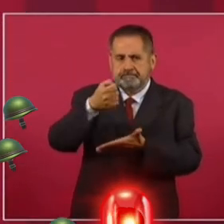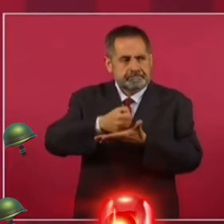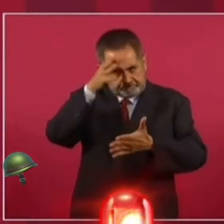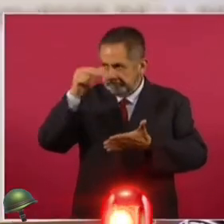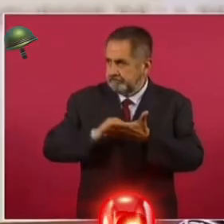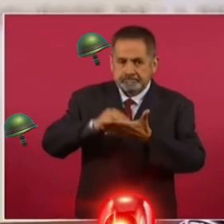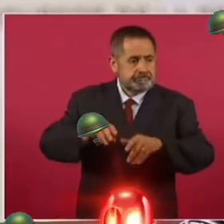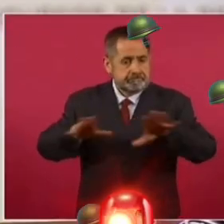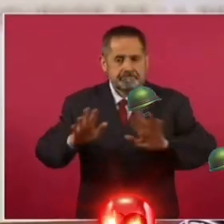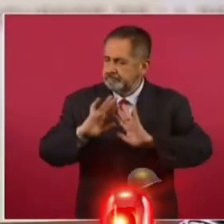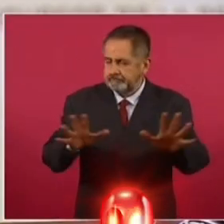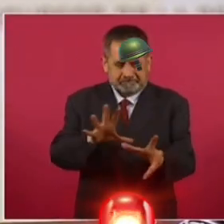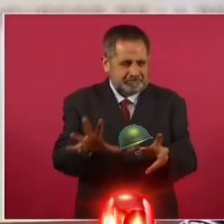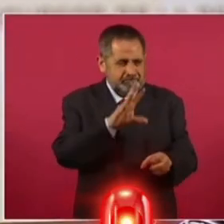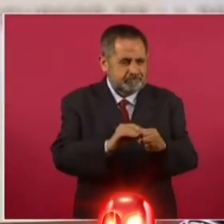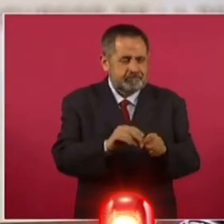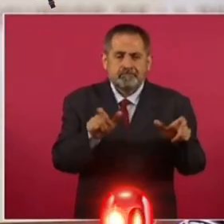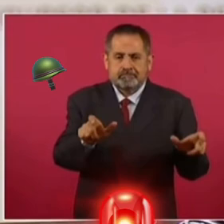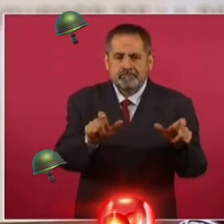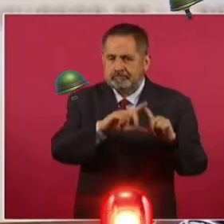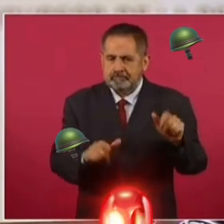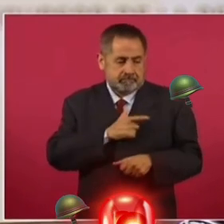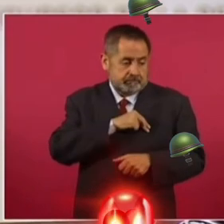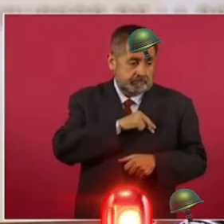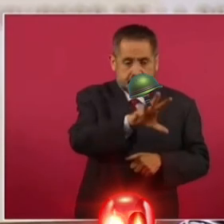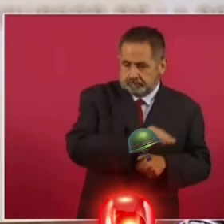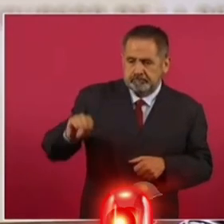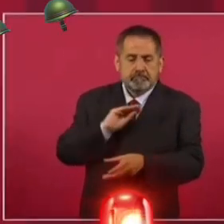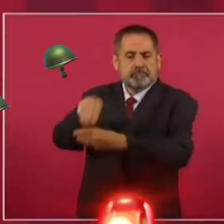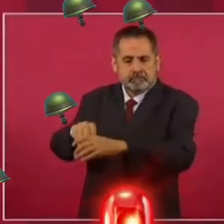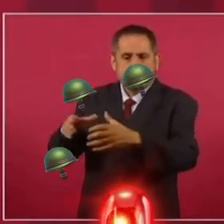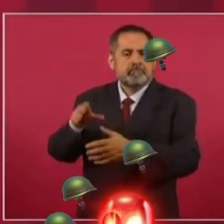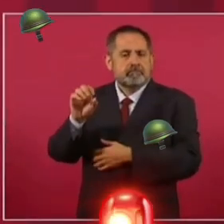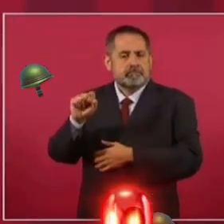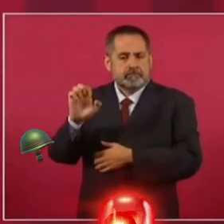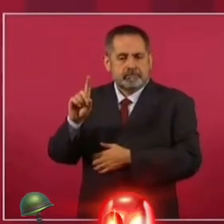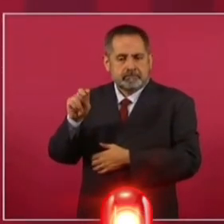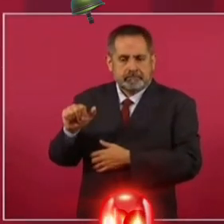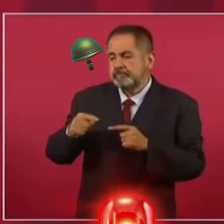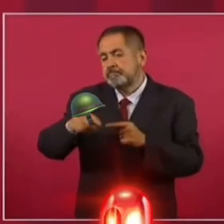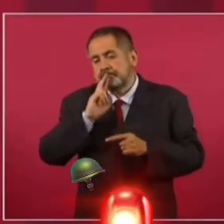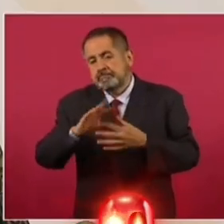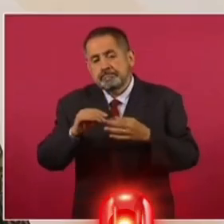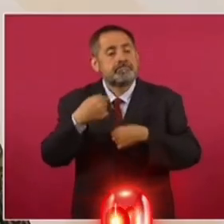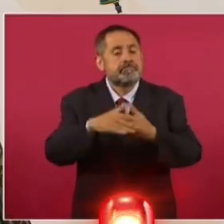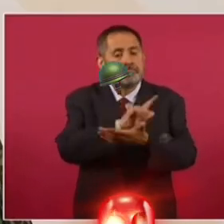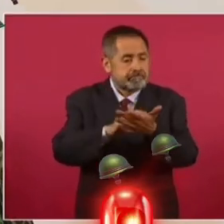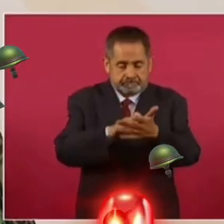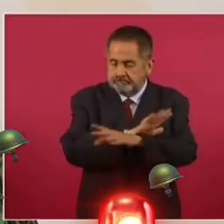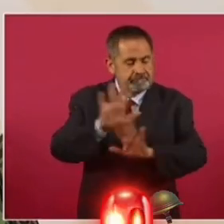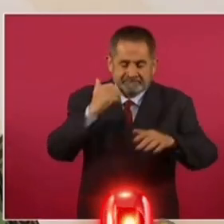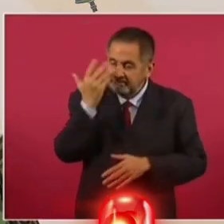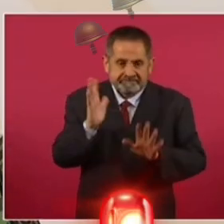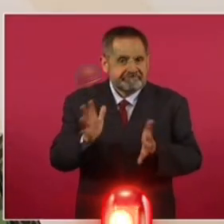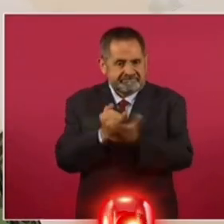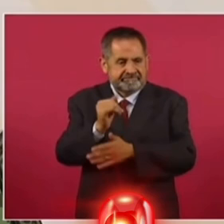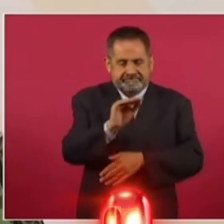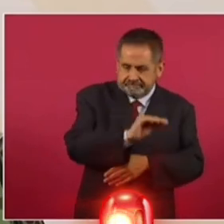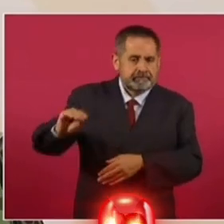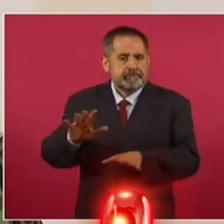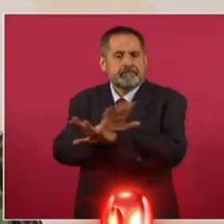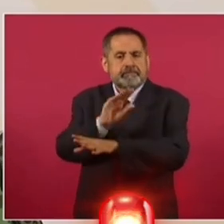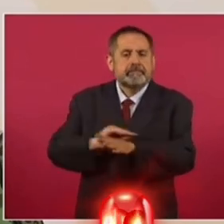para que ya, por completo, la Guardia Nacional dependa de la Secretaría de Defensa y esperamos nada más el resultado de la reforma. Pero ya quiero que